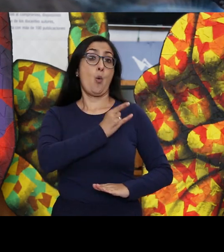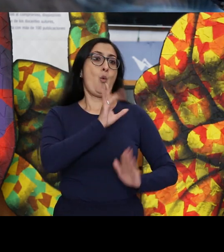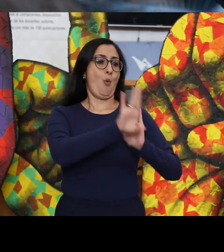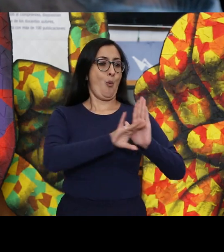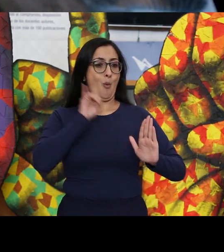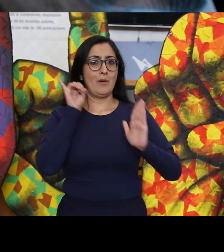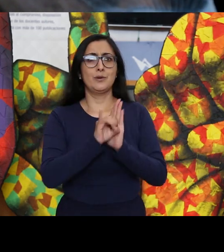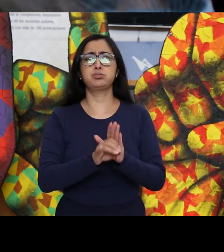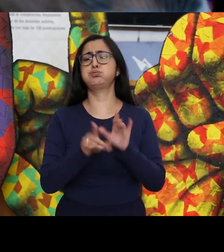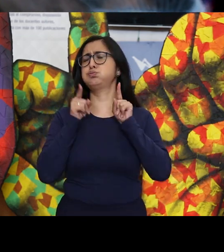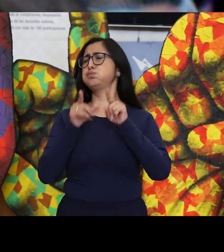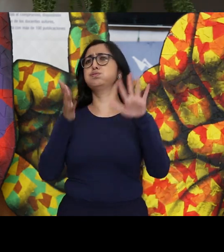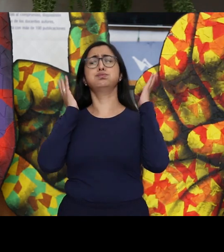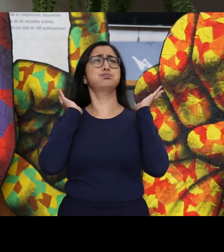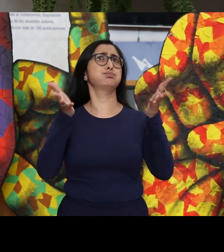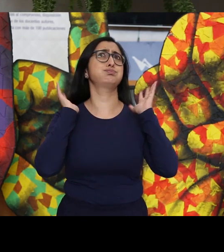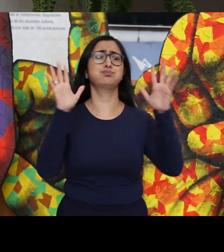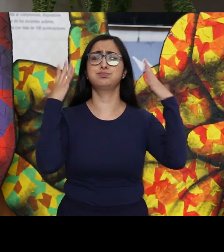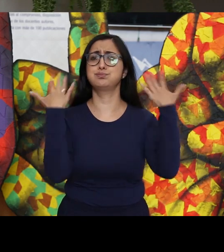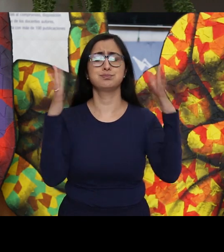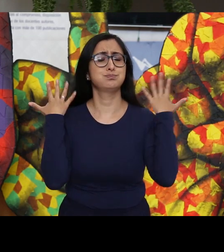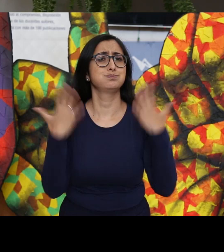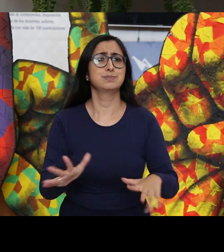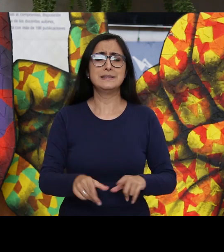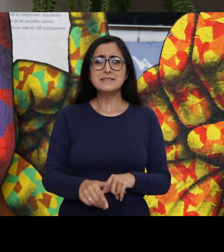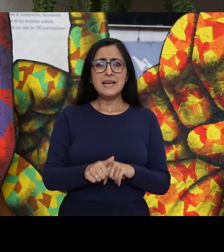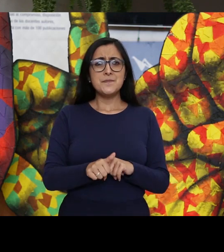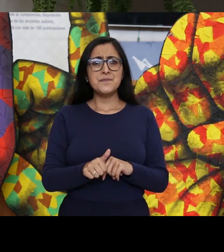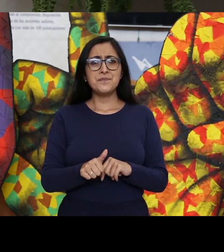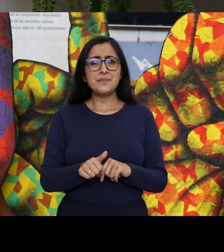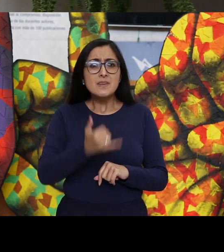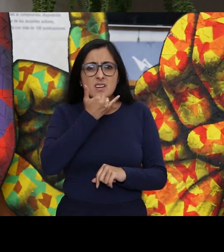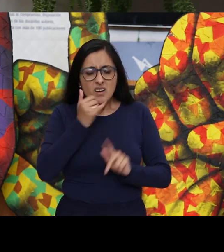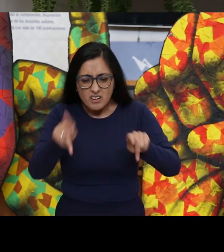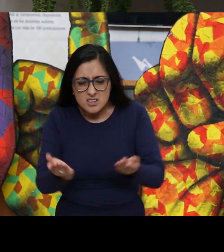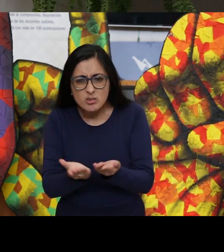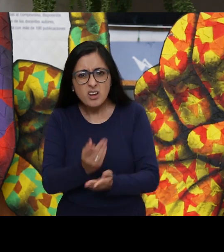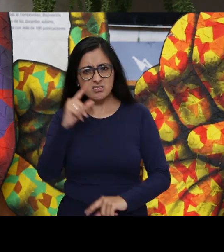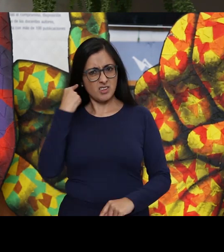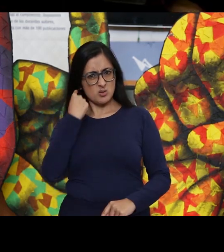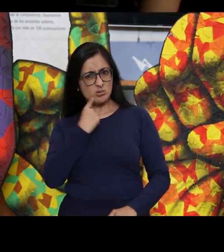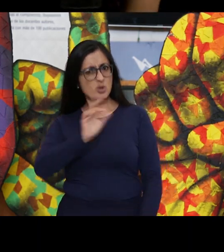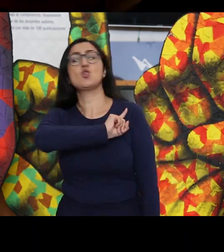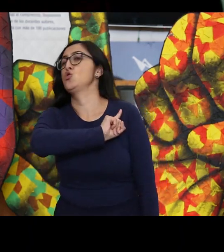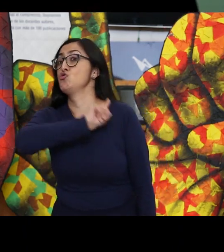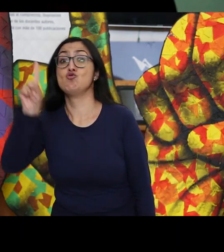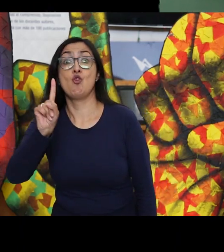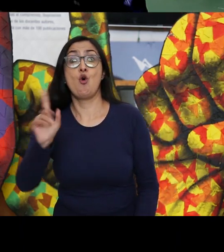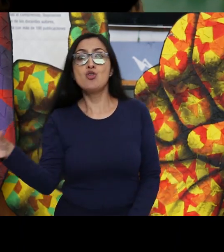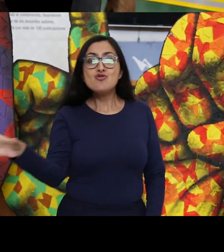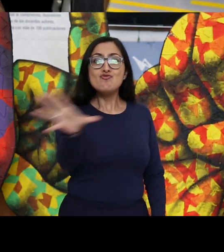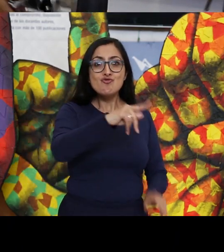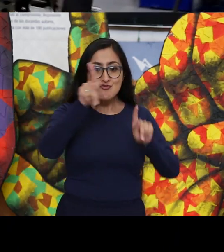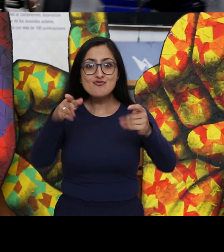eso me pareció estupendo, no solamente para un chico con discapacidad, sino para todos, por lo que es que